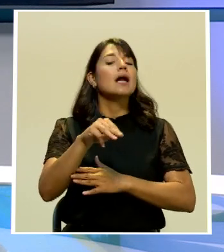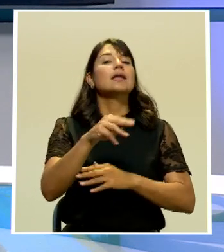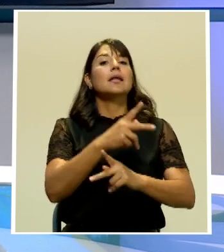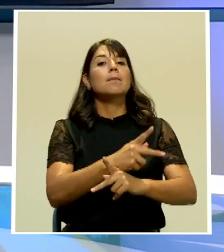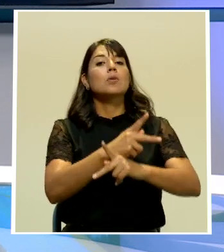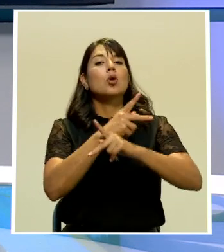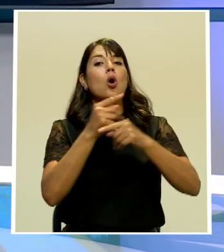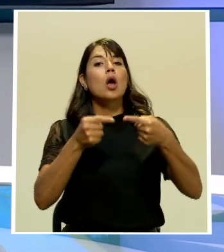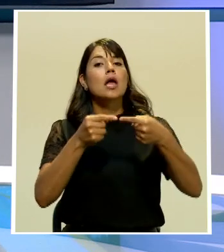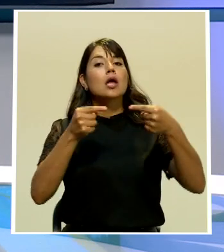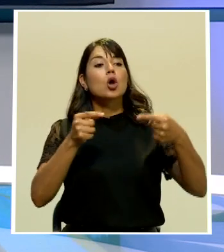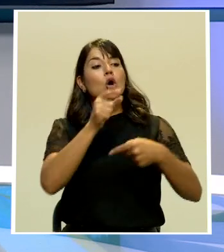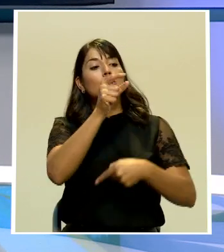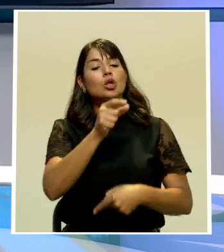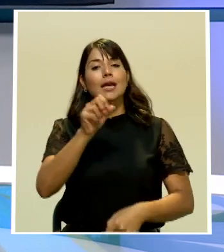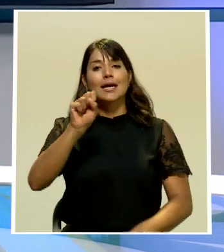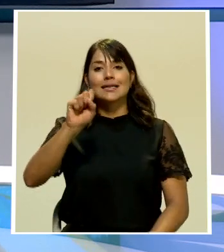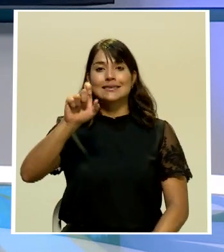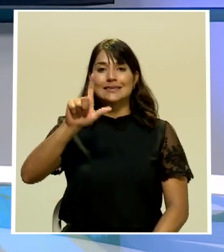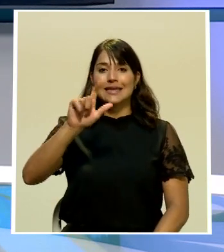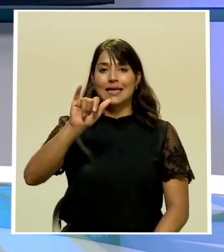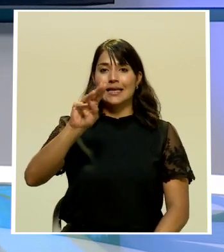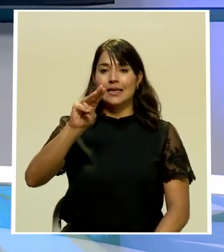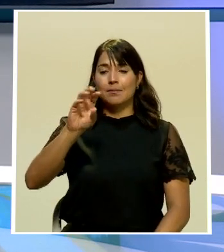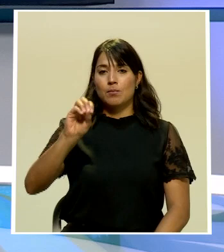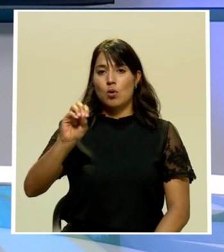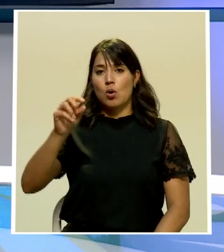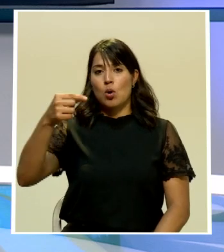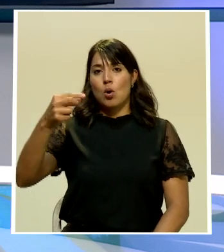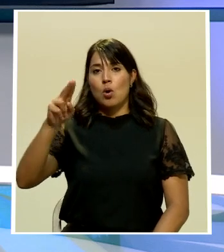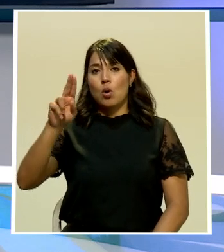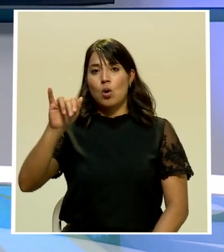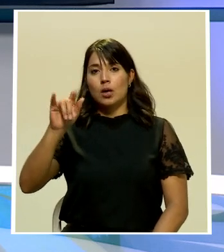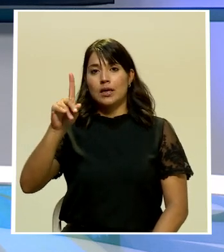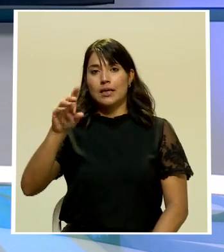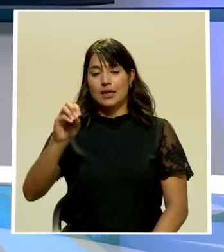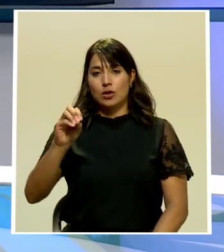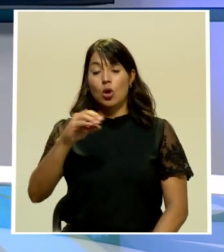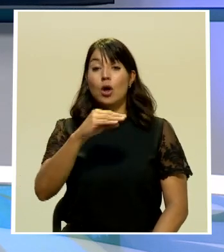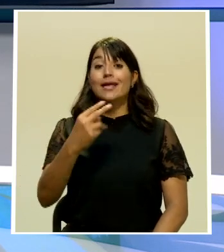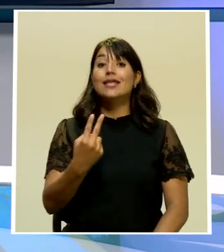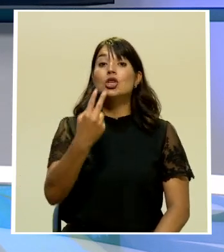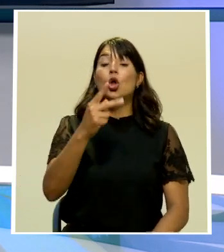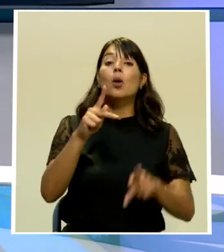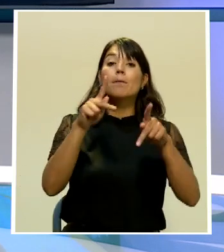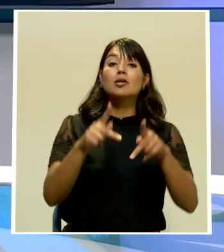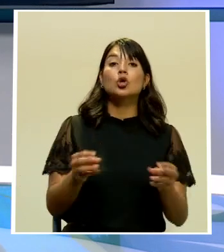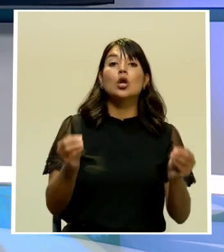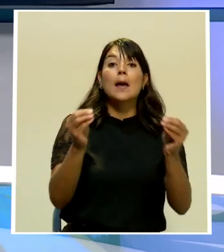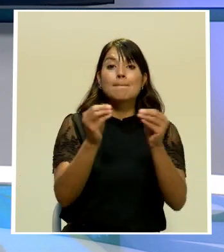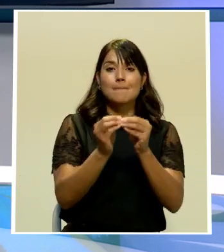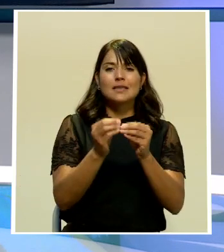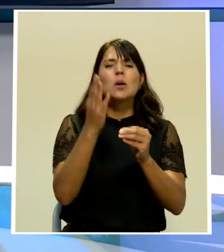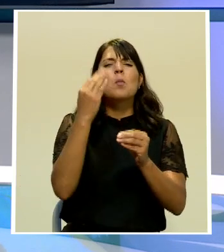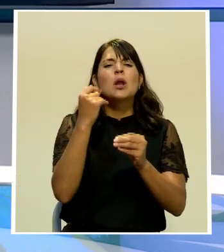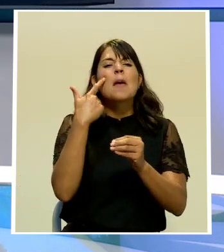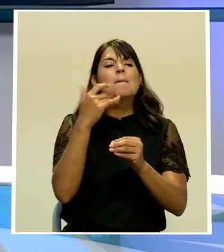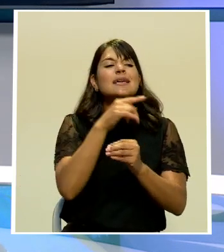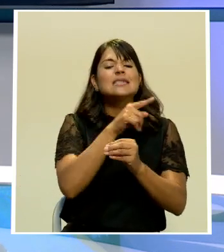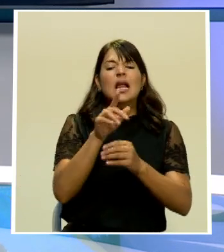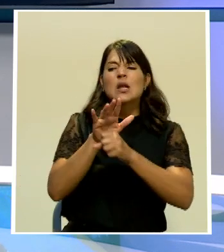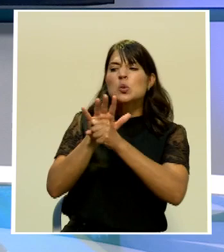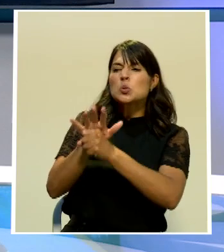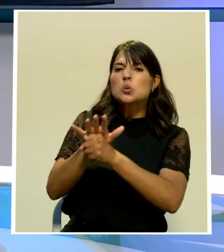en contra de Céligo Moguido y dos personas más por los presuntos delitos de instigación pública y obstrucción